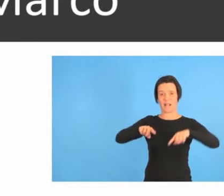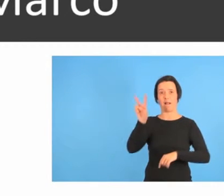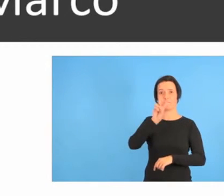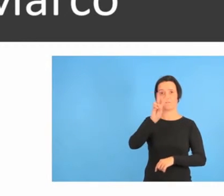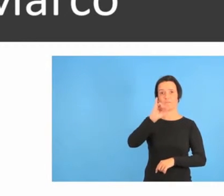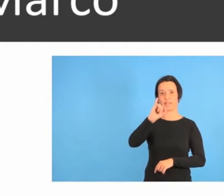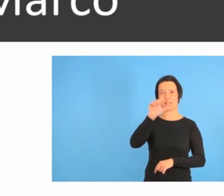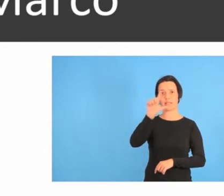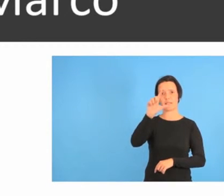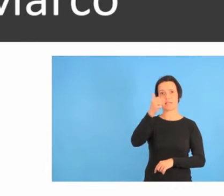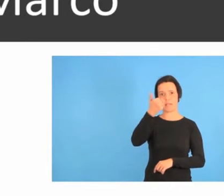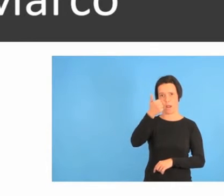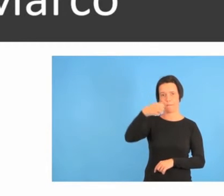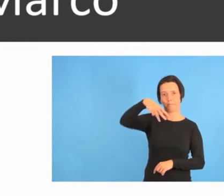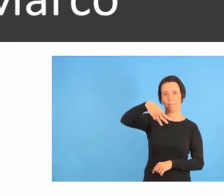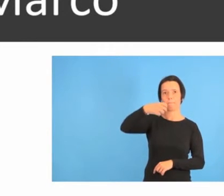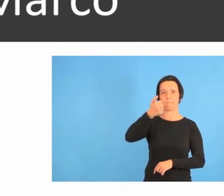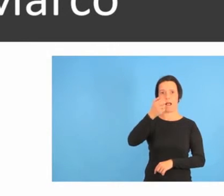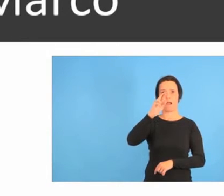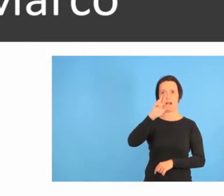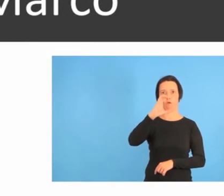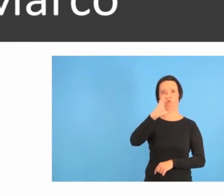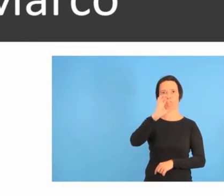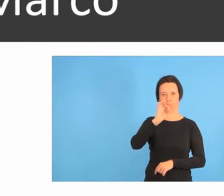Panel 7. Finca Villamarco.